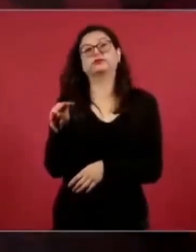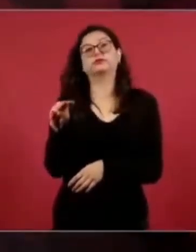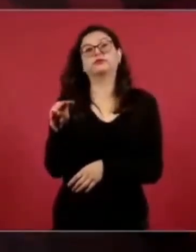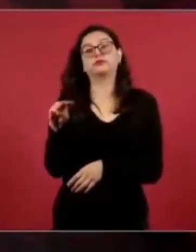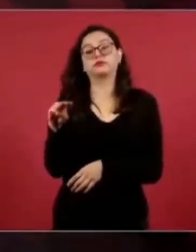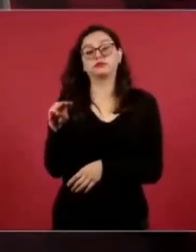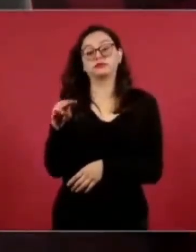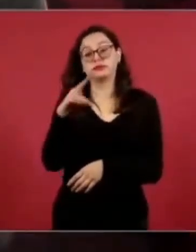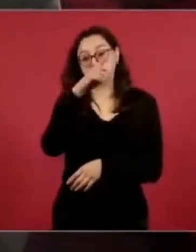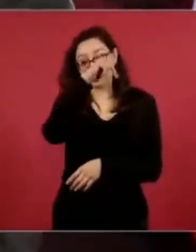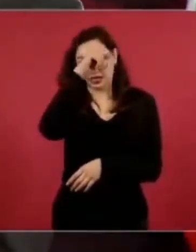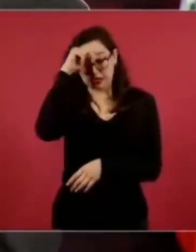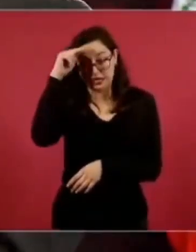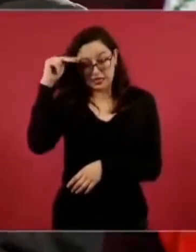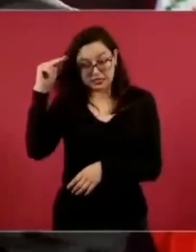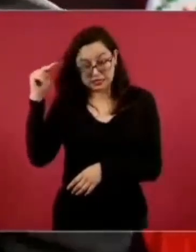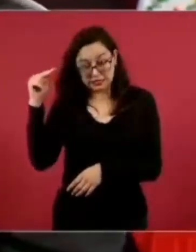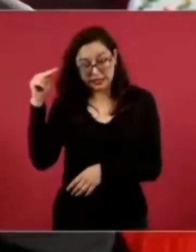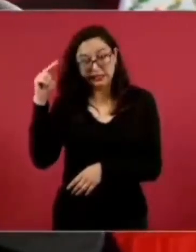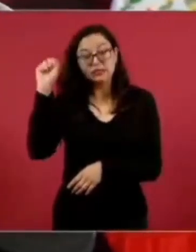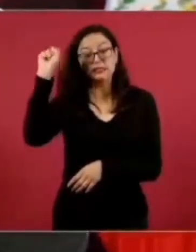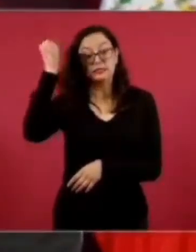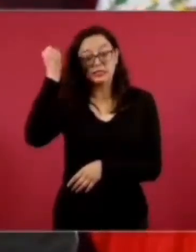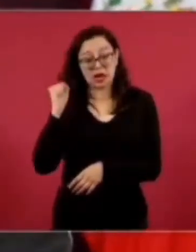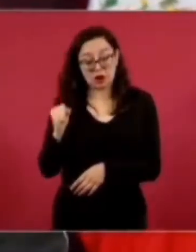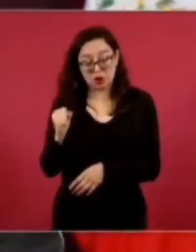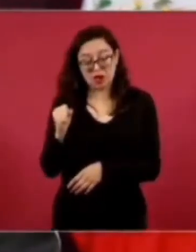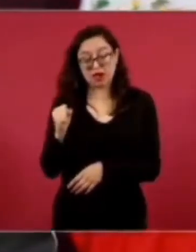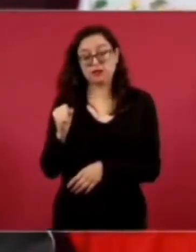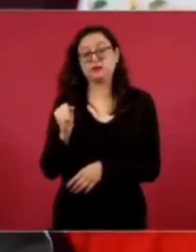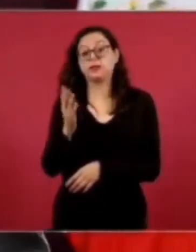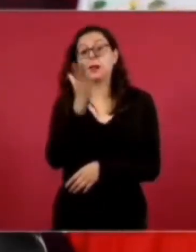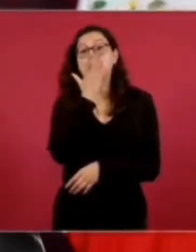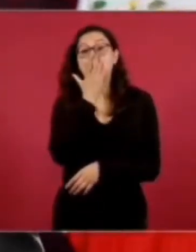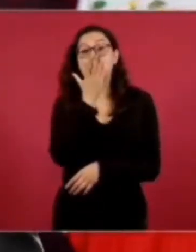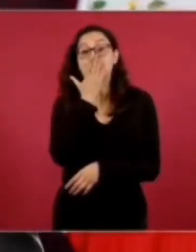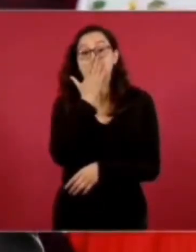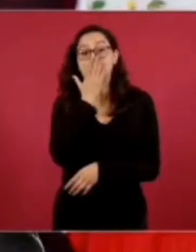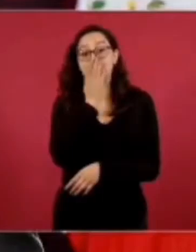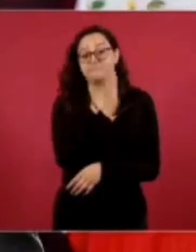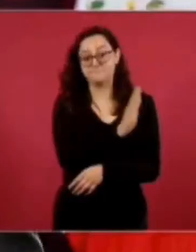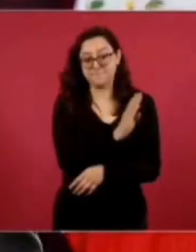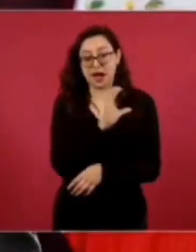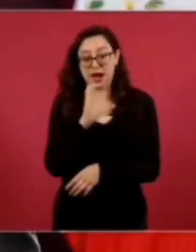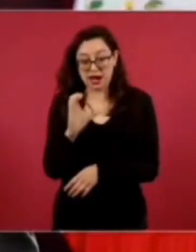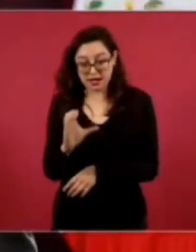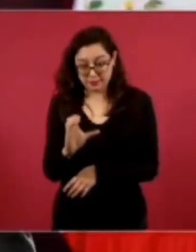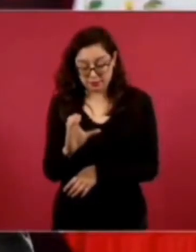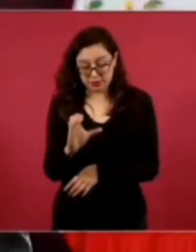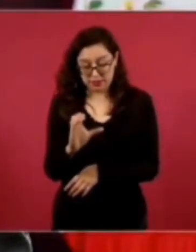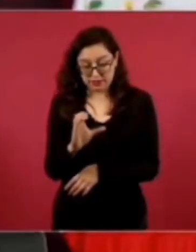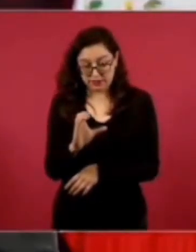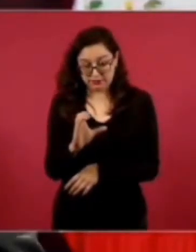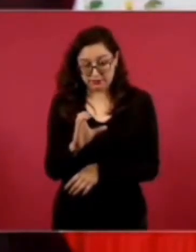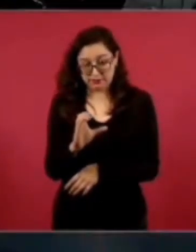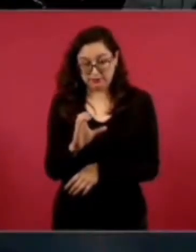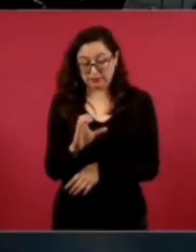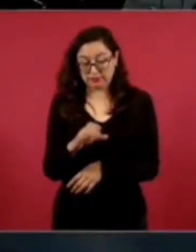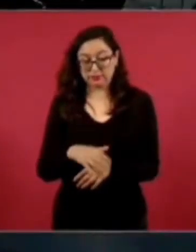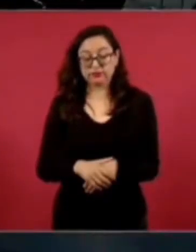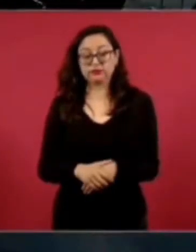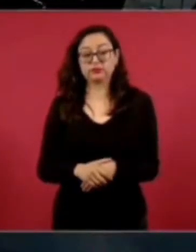Nayarit, Sinaloa y Sonora y Baja California. Sí, es